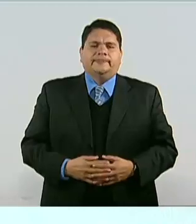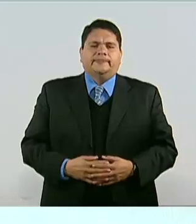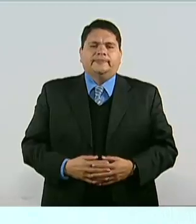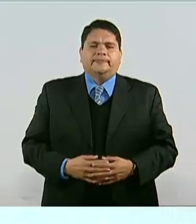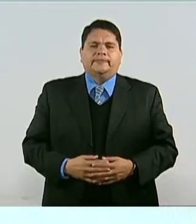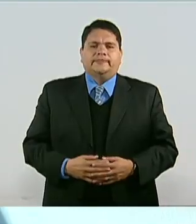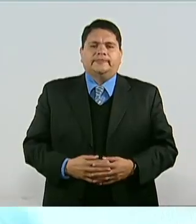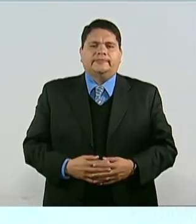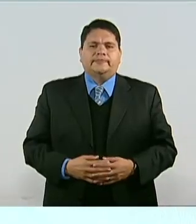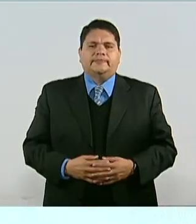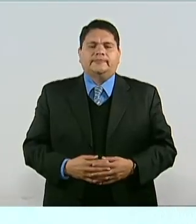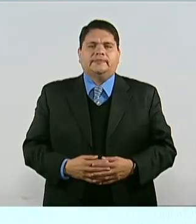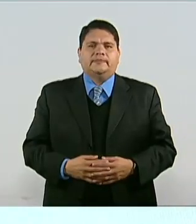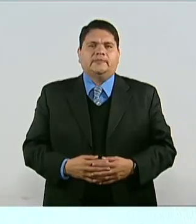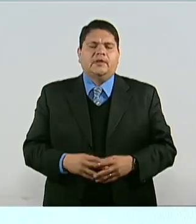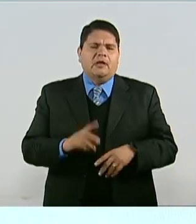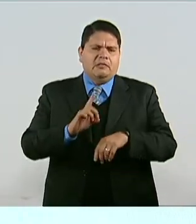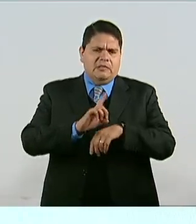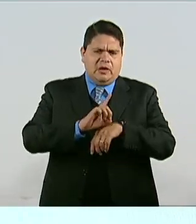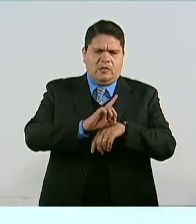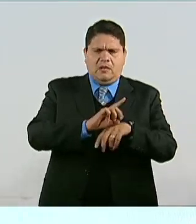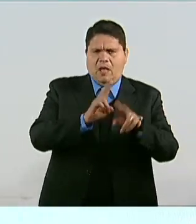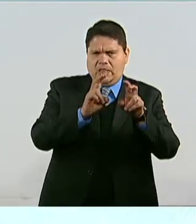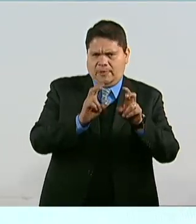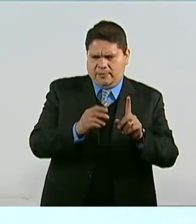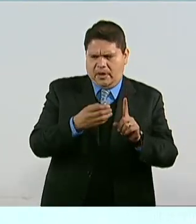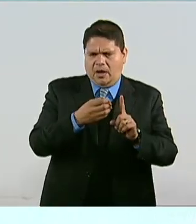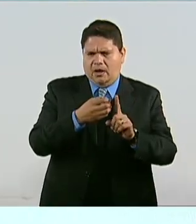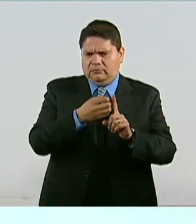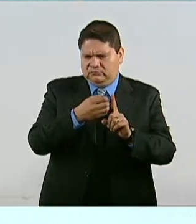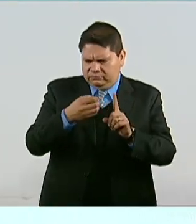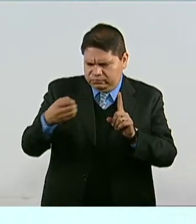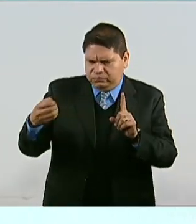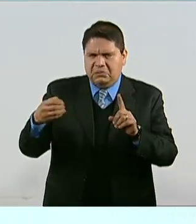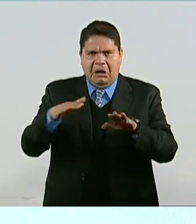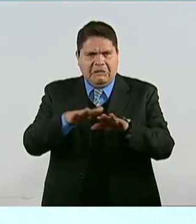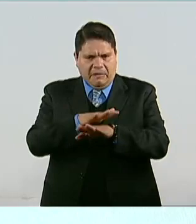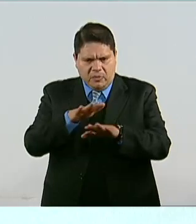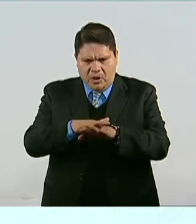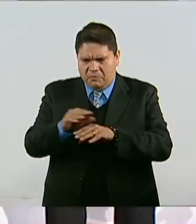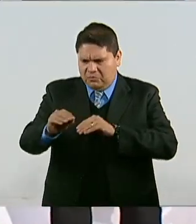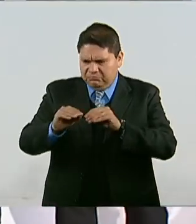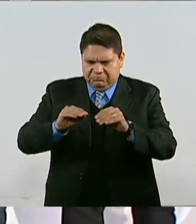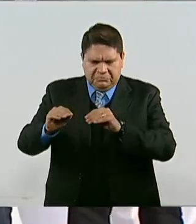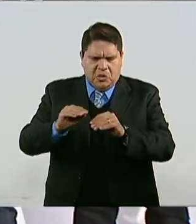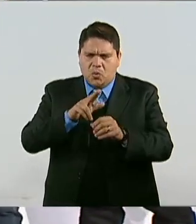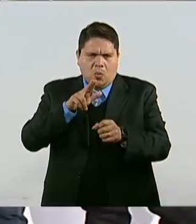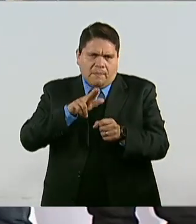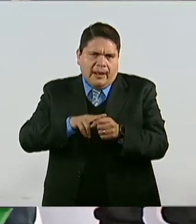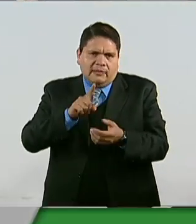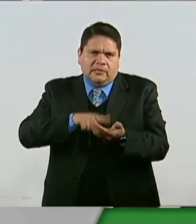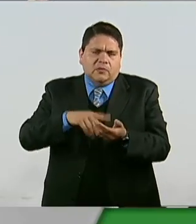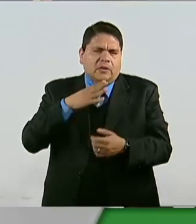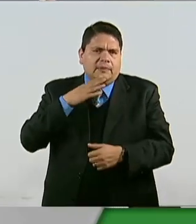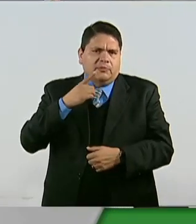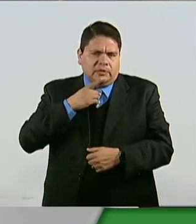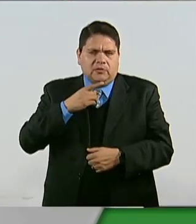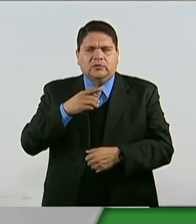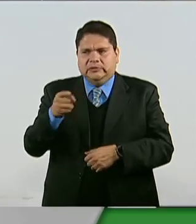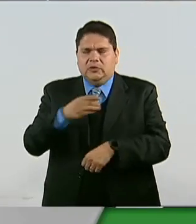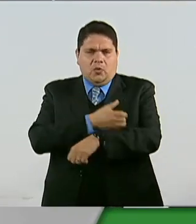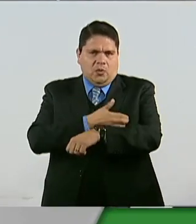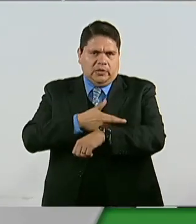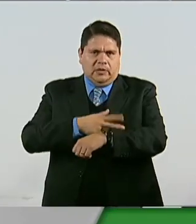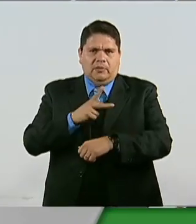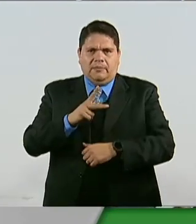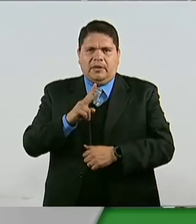Y mire, ajustar el orden del día es una práctica común en el ejercicio legislativo. Así lo consideró el coordinador del Partido Verde